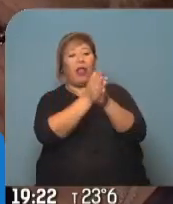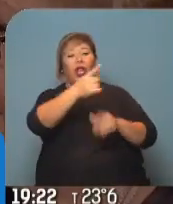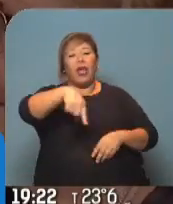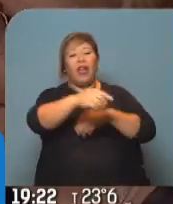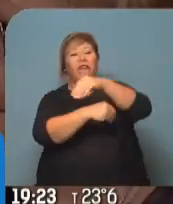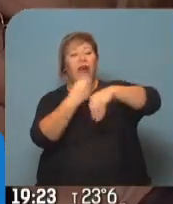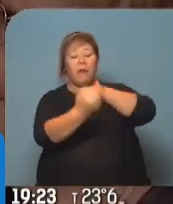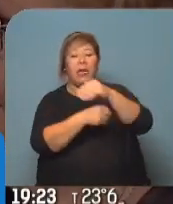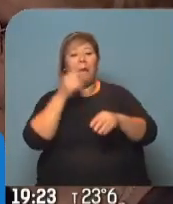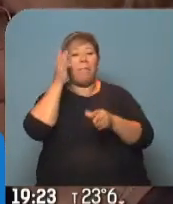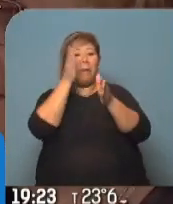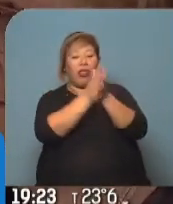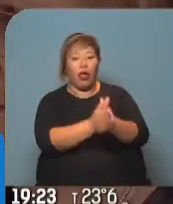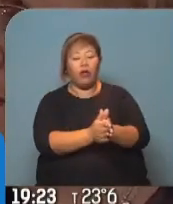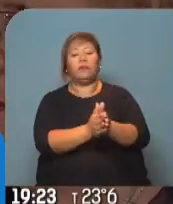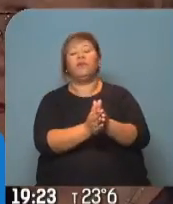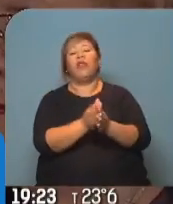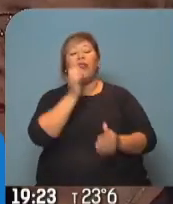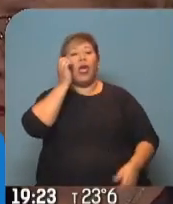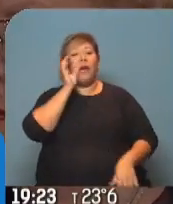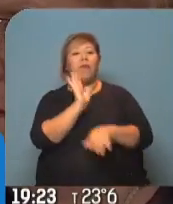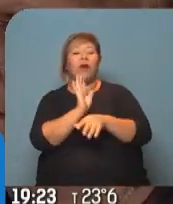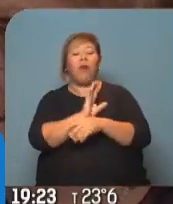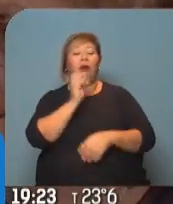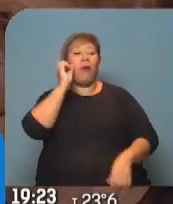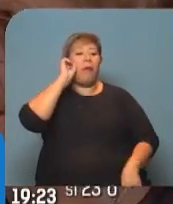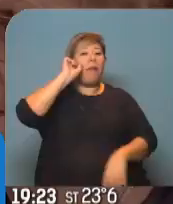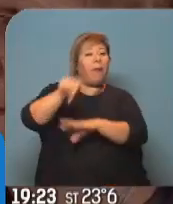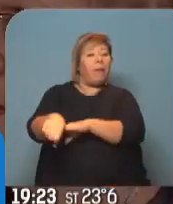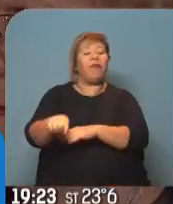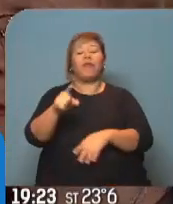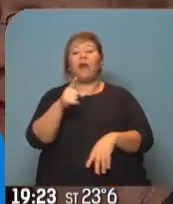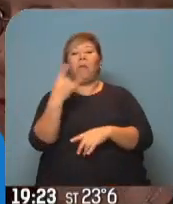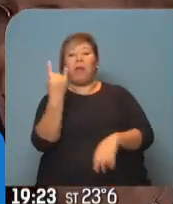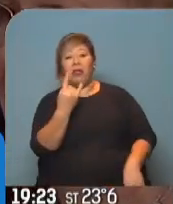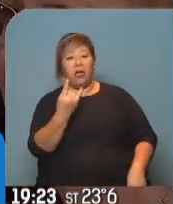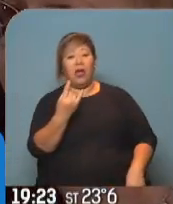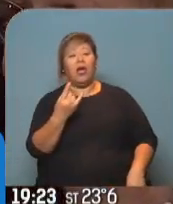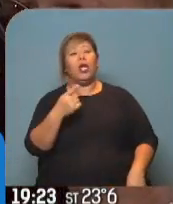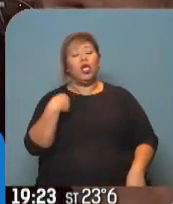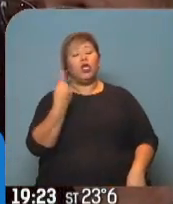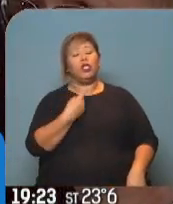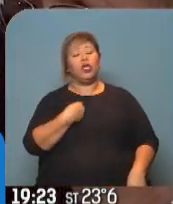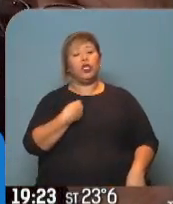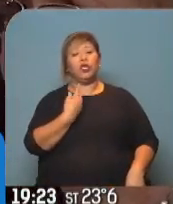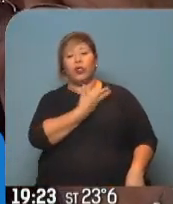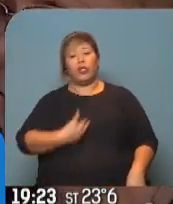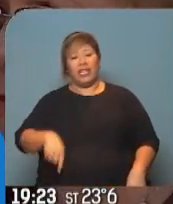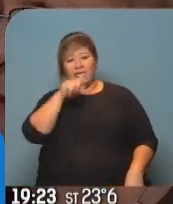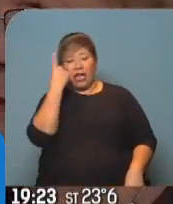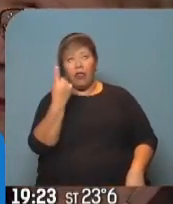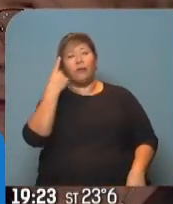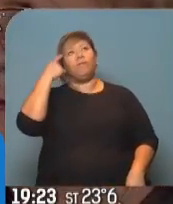de olvido, de engaño. Porque entendimos que era el camino de la verdad, el camino del